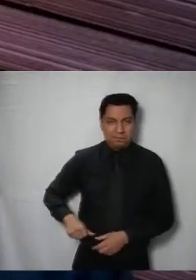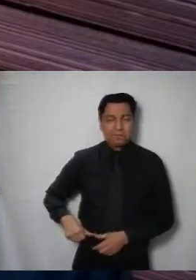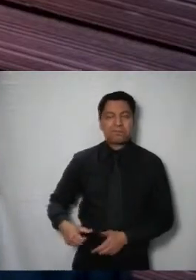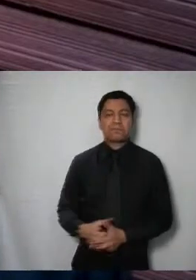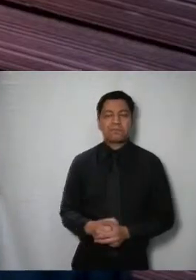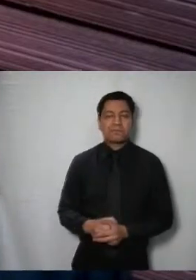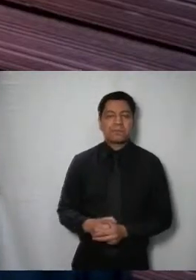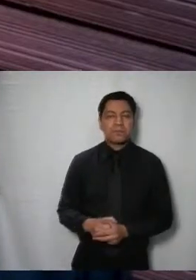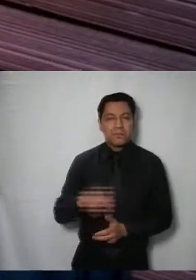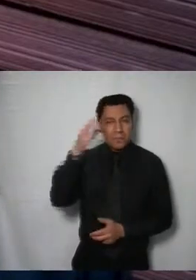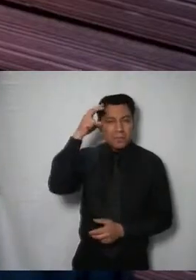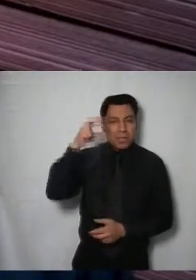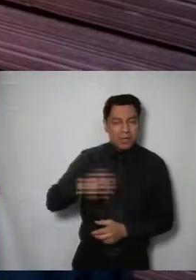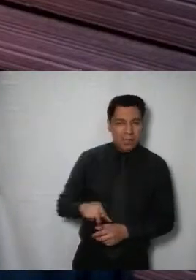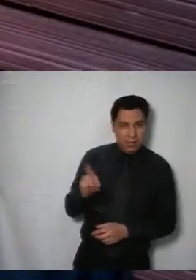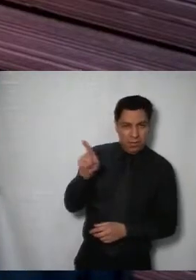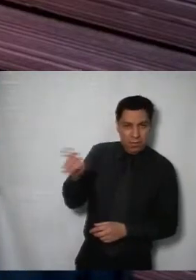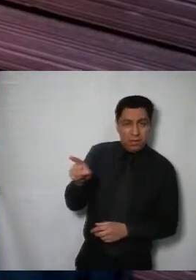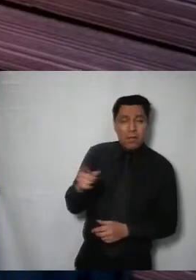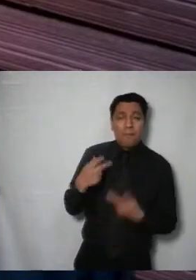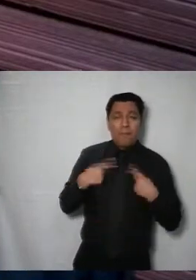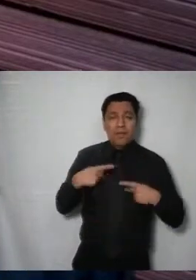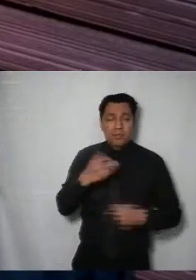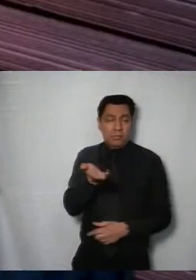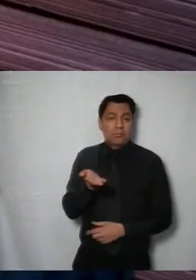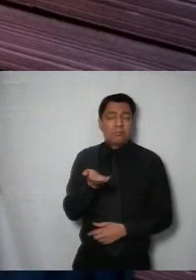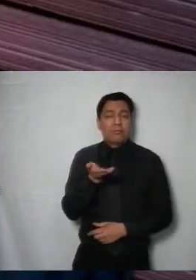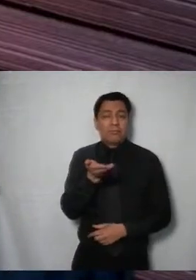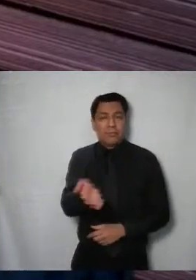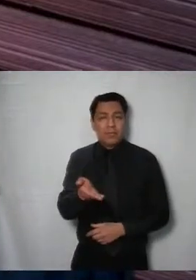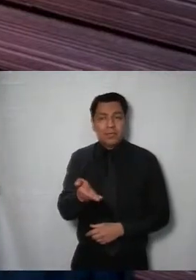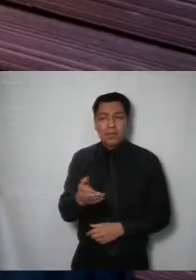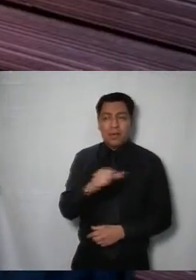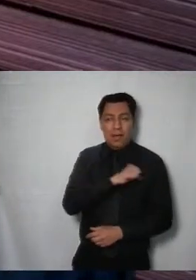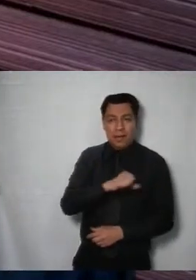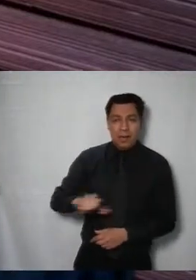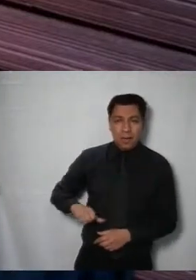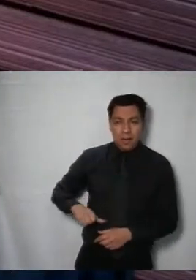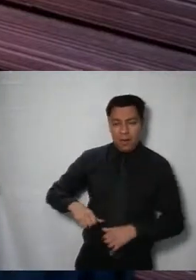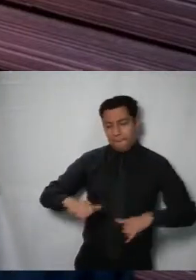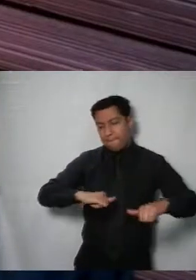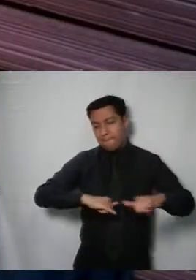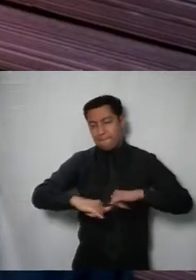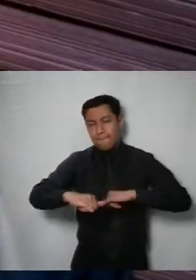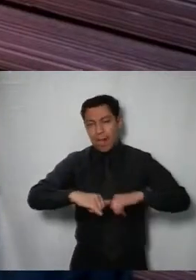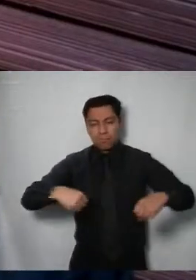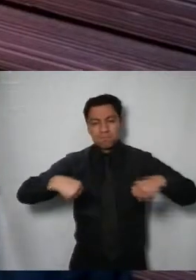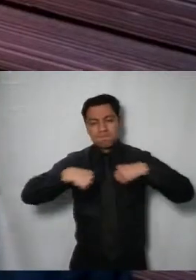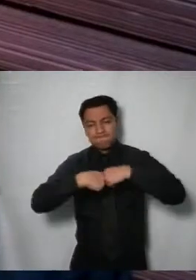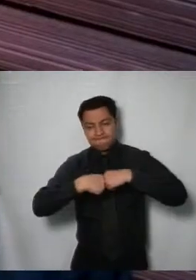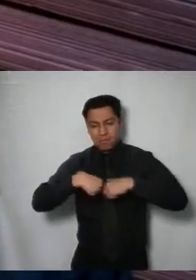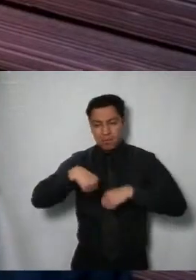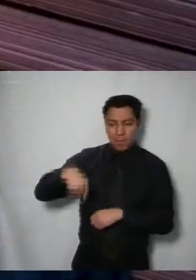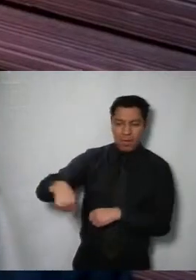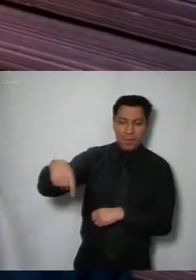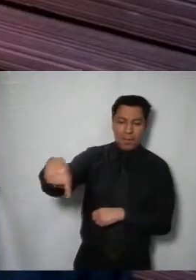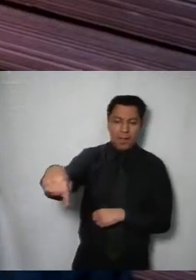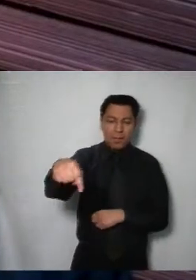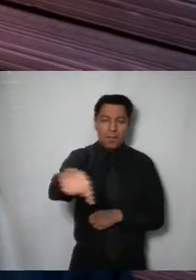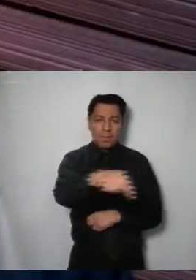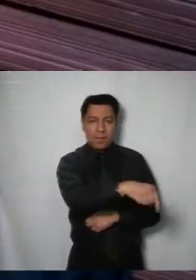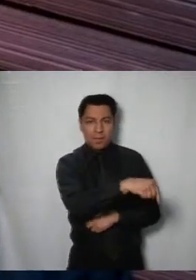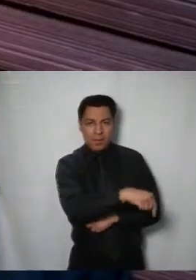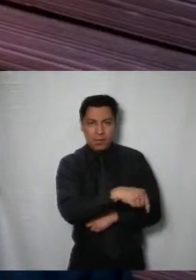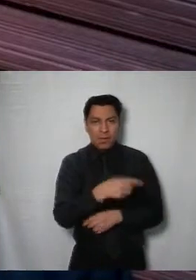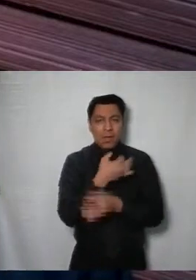en su calidad de sujeto obligado la persona solicitante requirió a la alcaldía los planos de las poligonales descritas en el